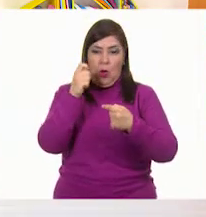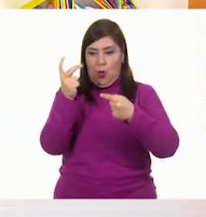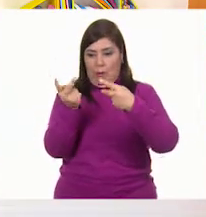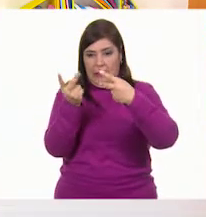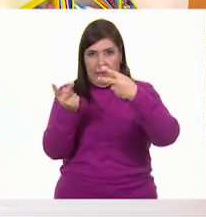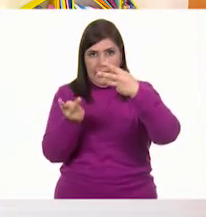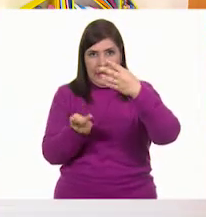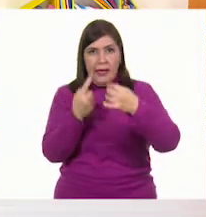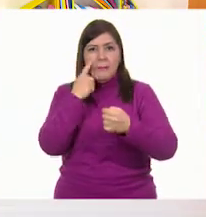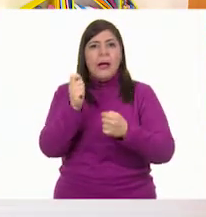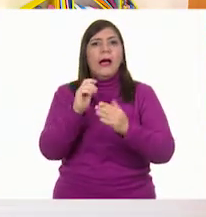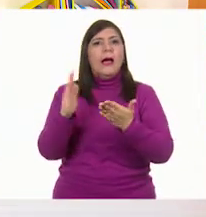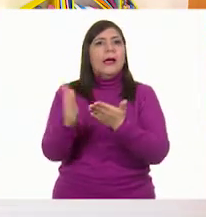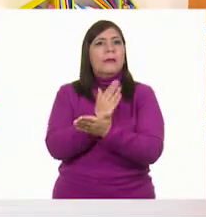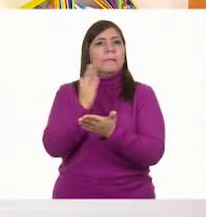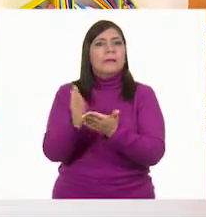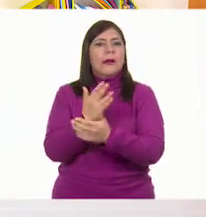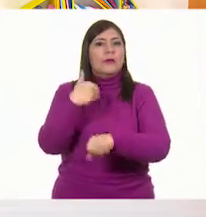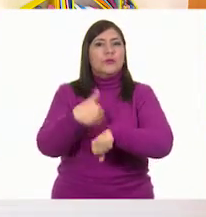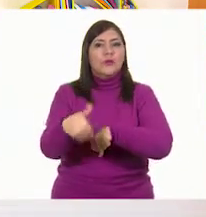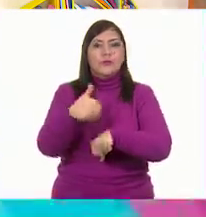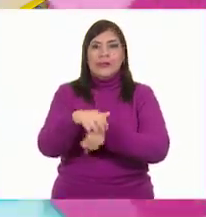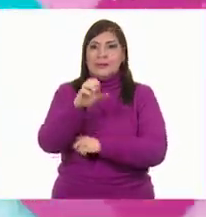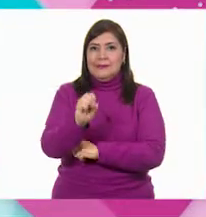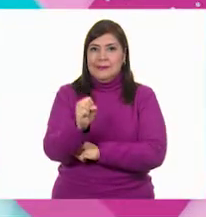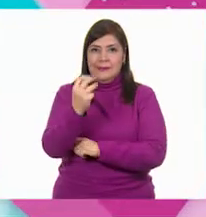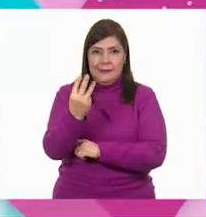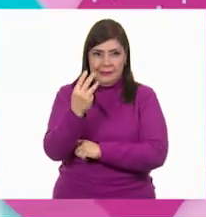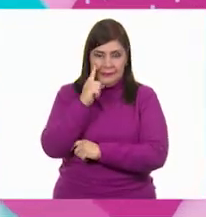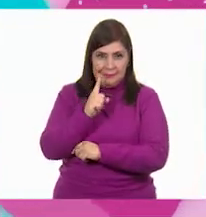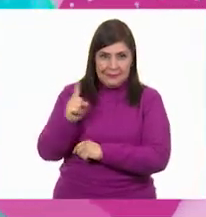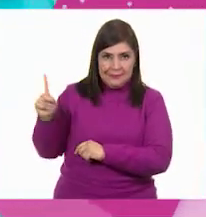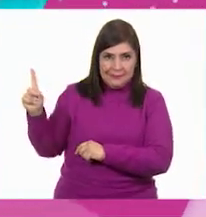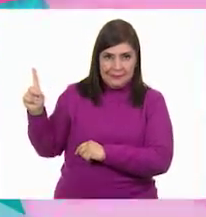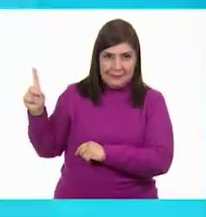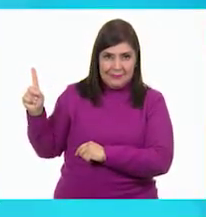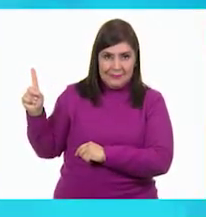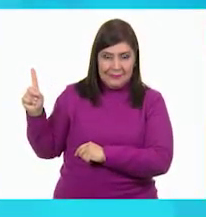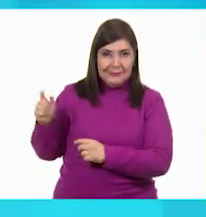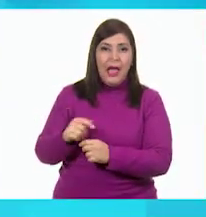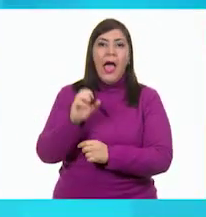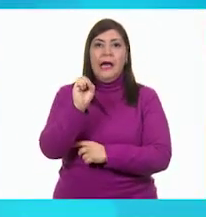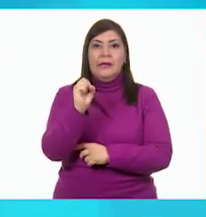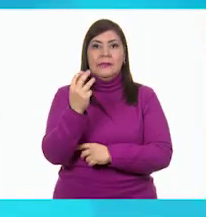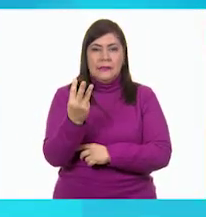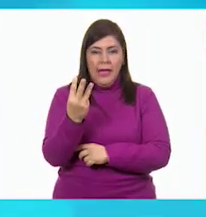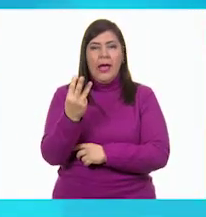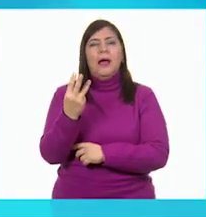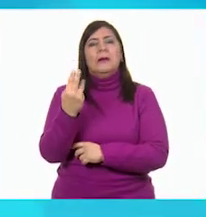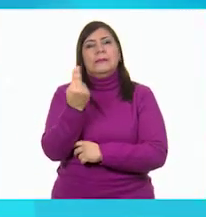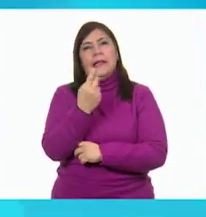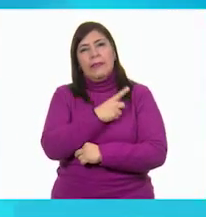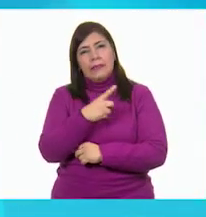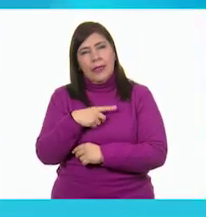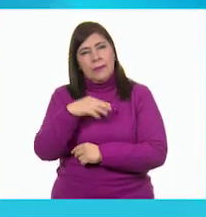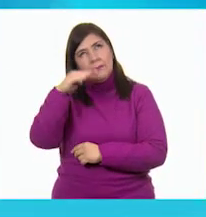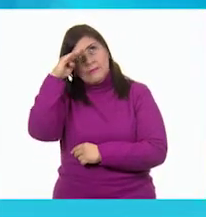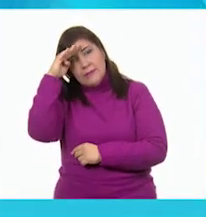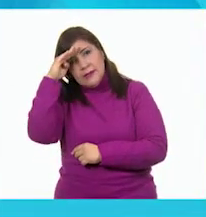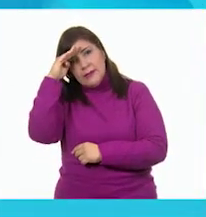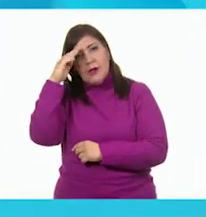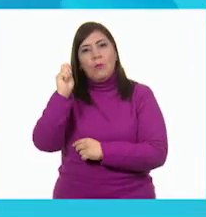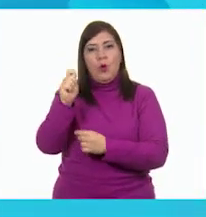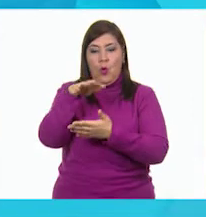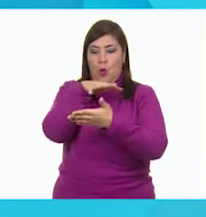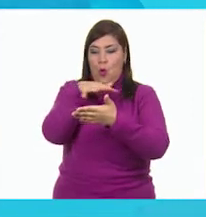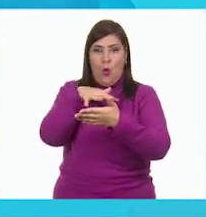63. 63. Ajá, 63. Analizando la lectura del conejo, ¿me